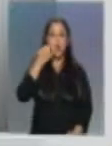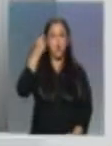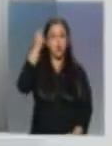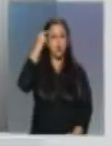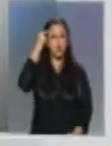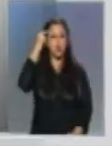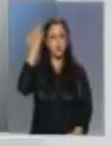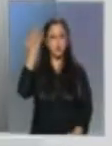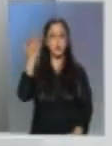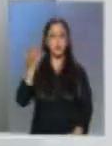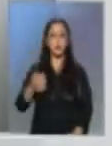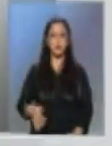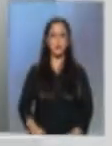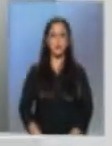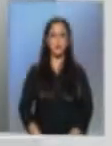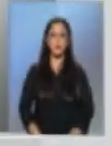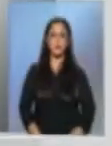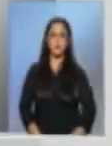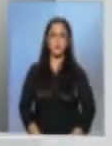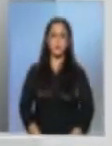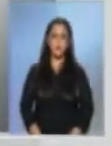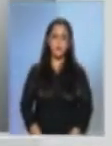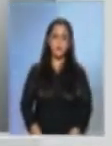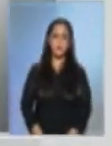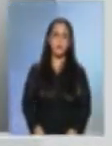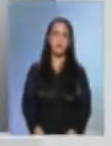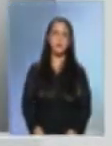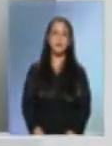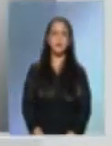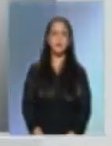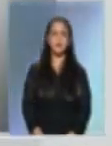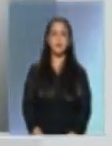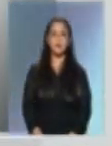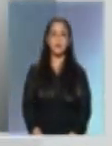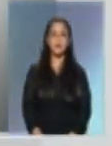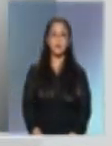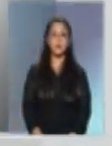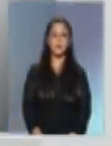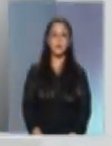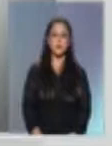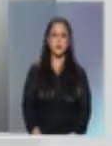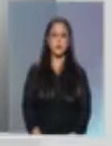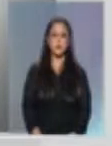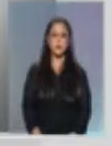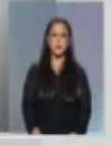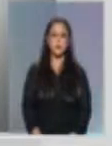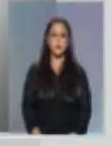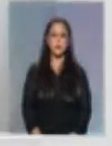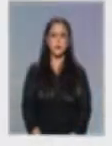Medici, educación a distancia para profesionales de la salud